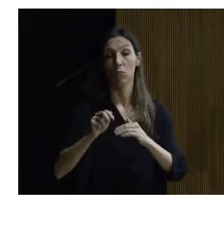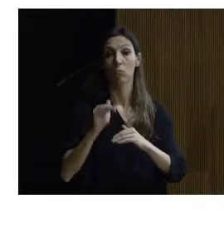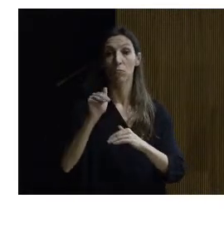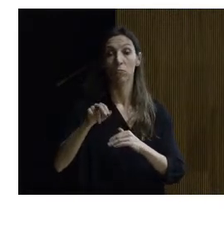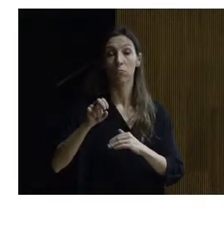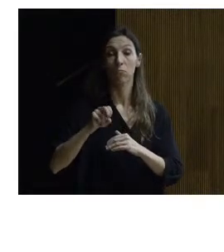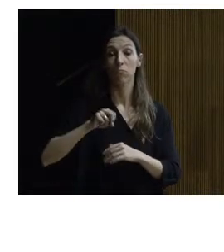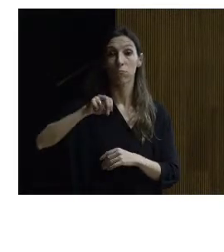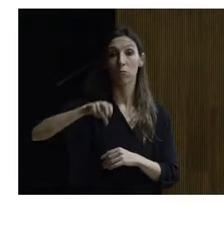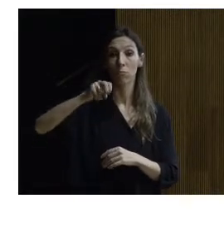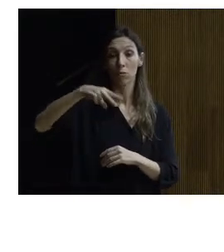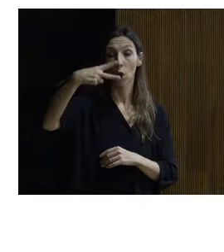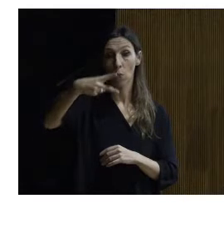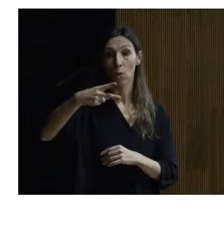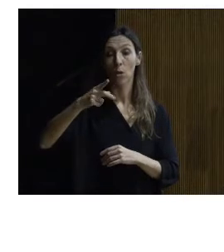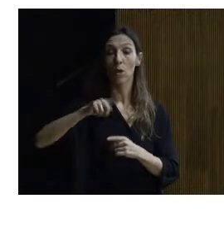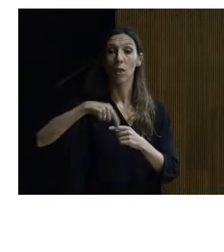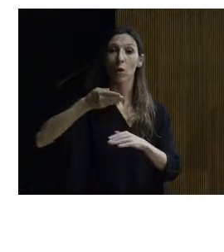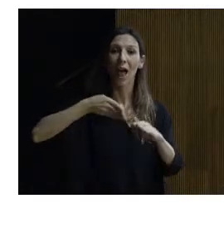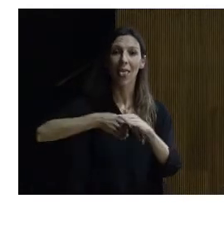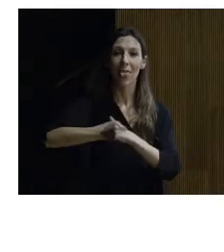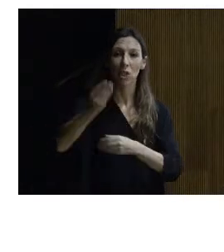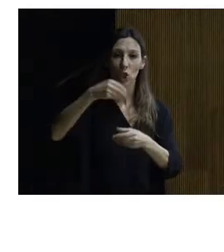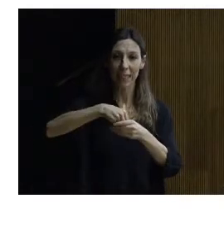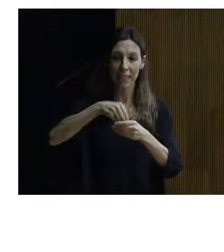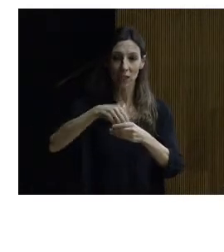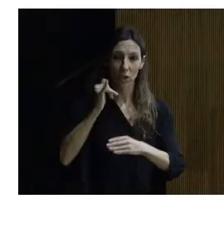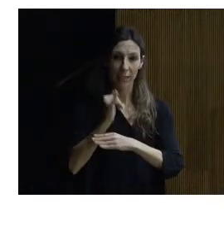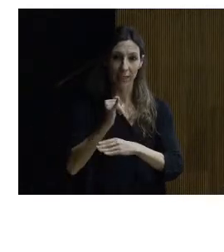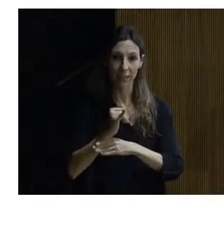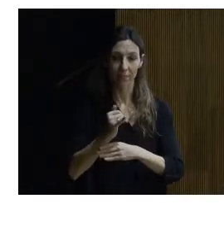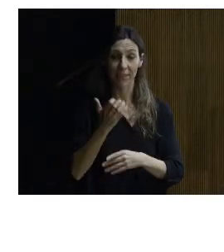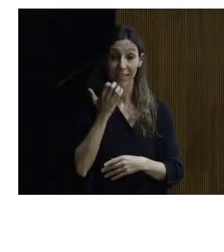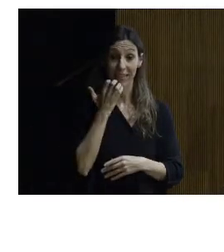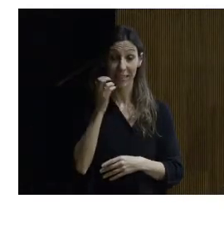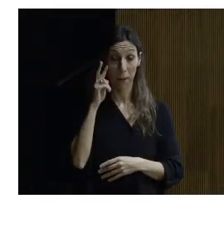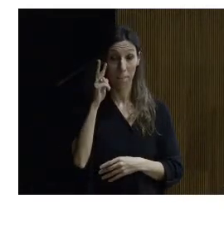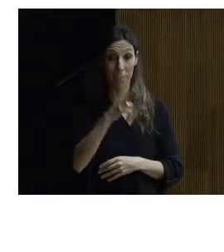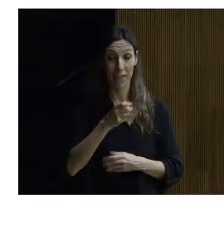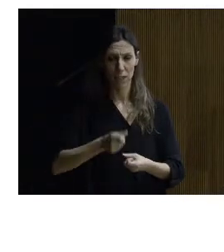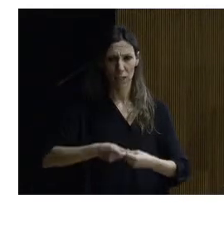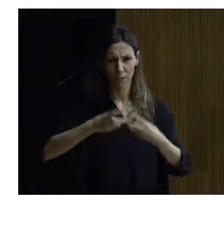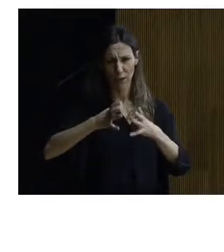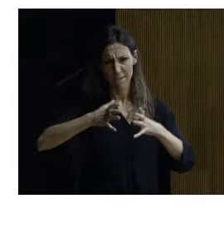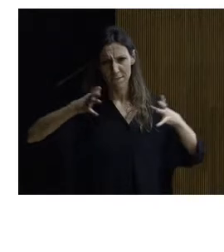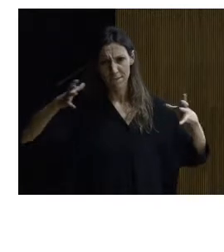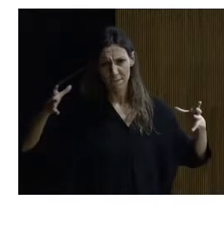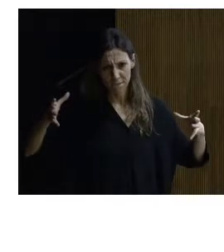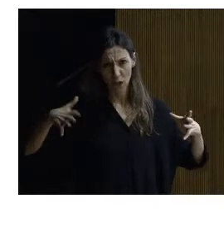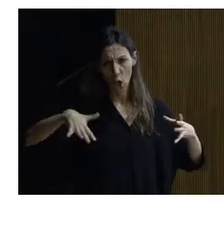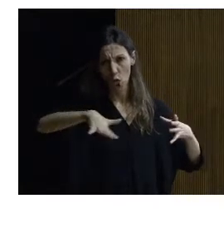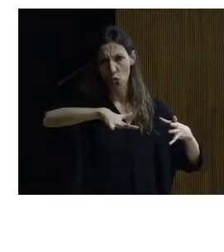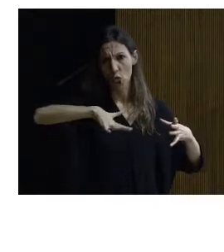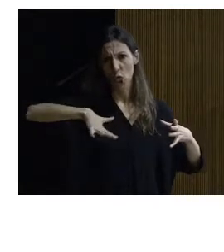al interior del instituto si os habéis fijado en la primera planta que os ponía es un edificio muy extenso situado